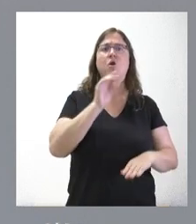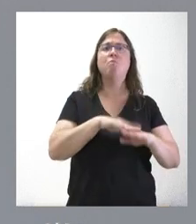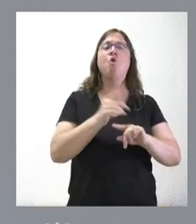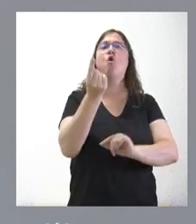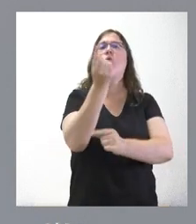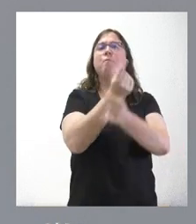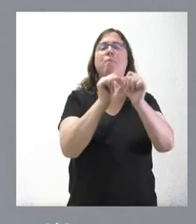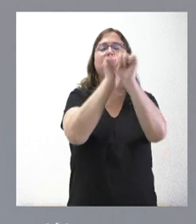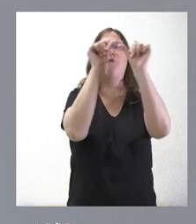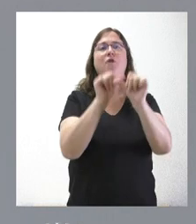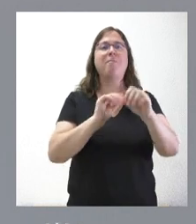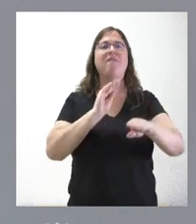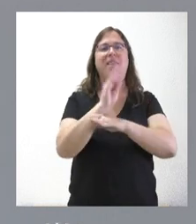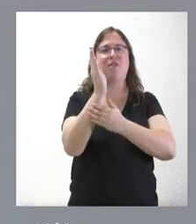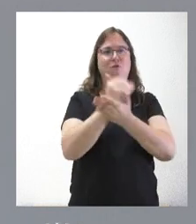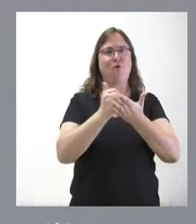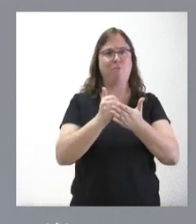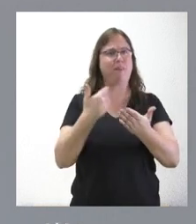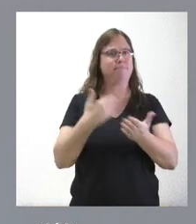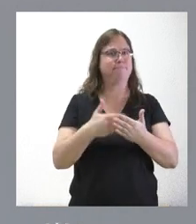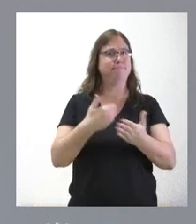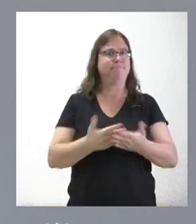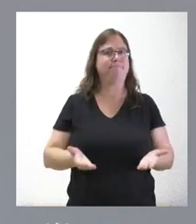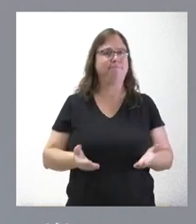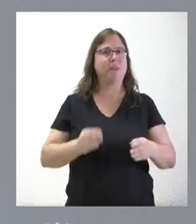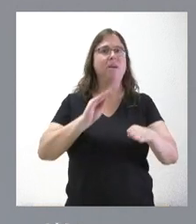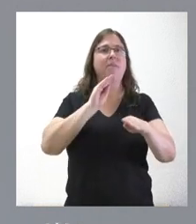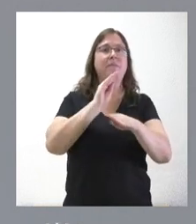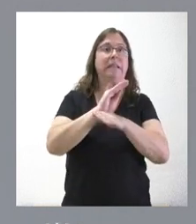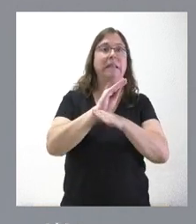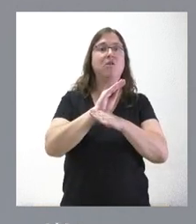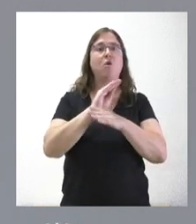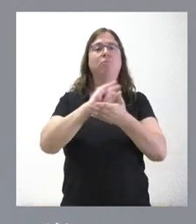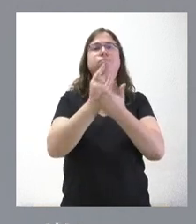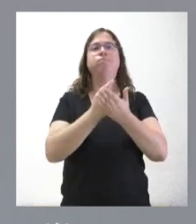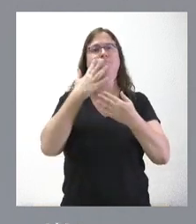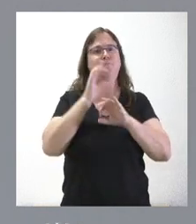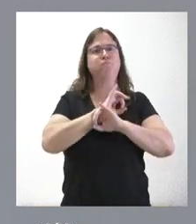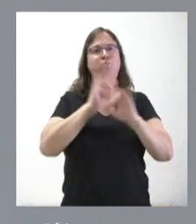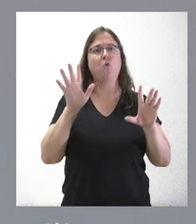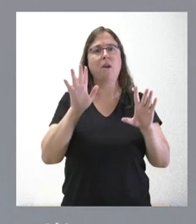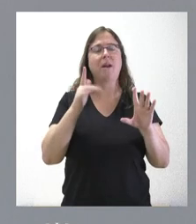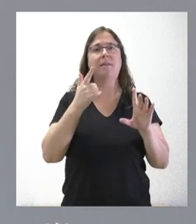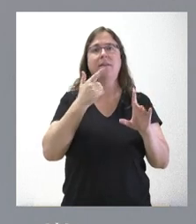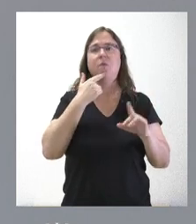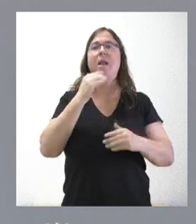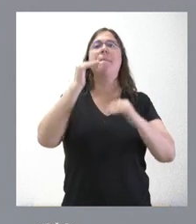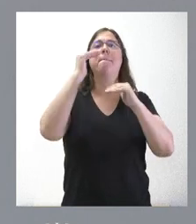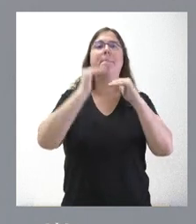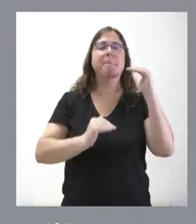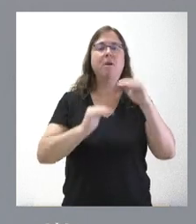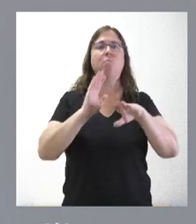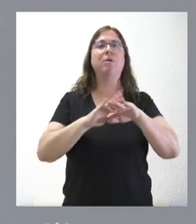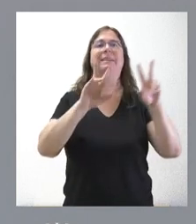financiación autonómica. Y en este modelo de financiación autonómica es muy evidente que están infraconsiderados los